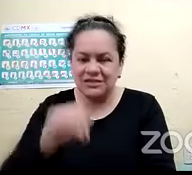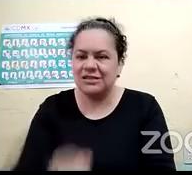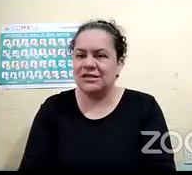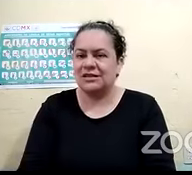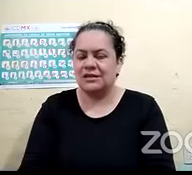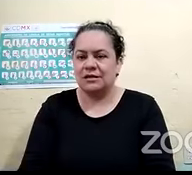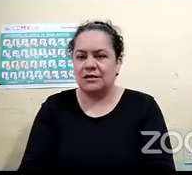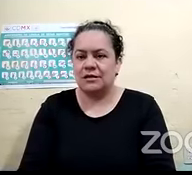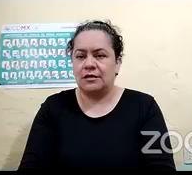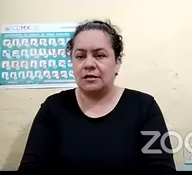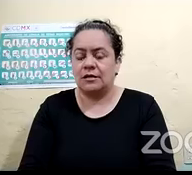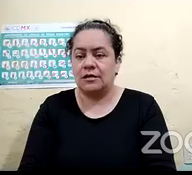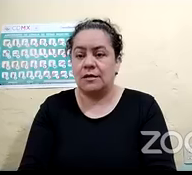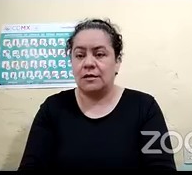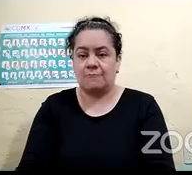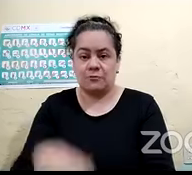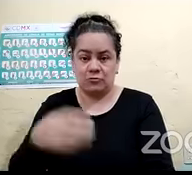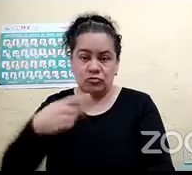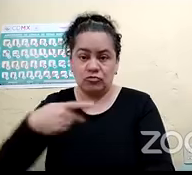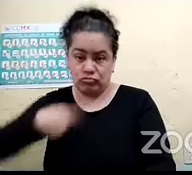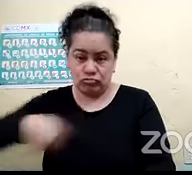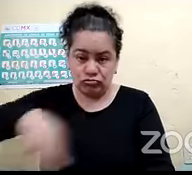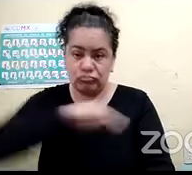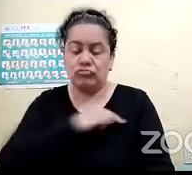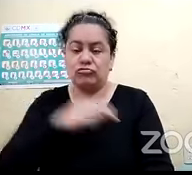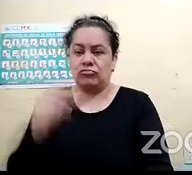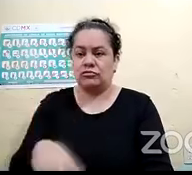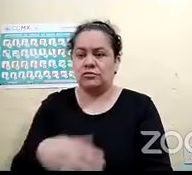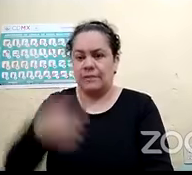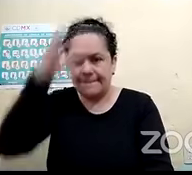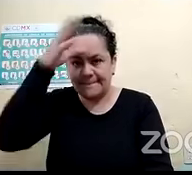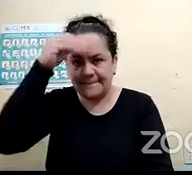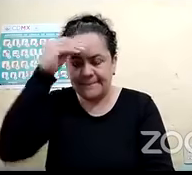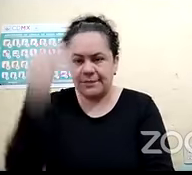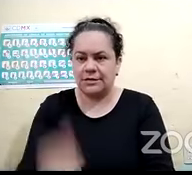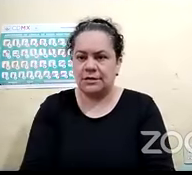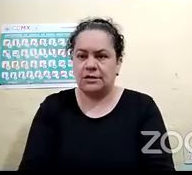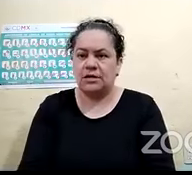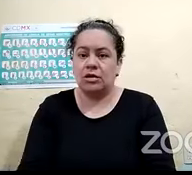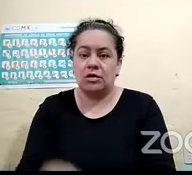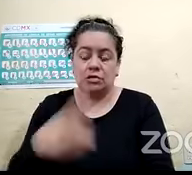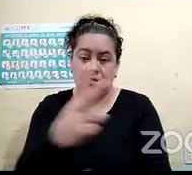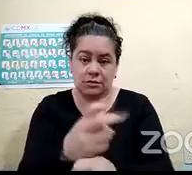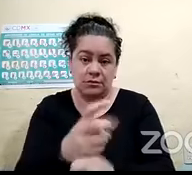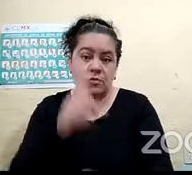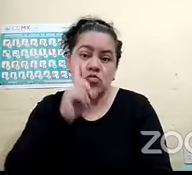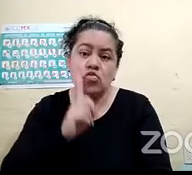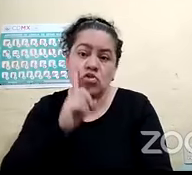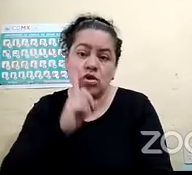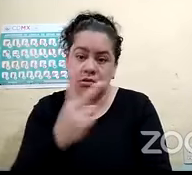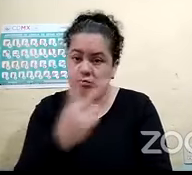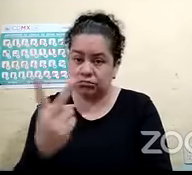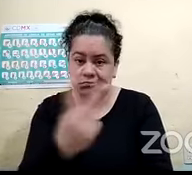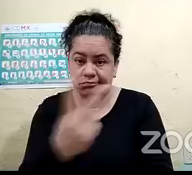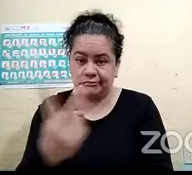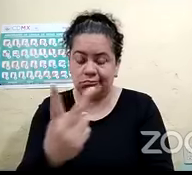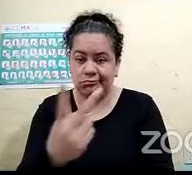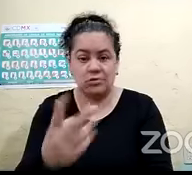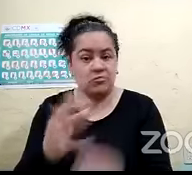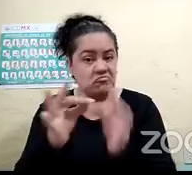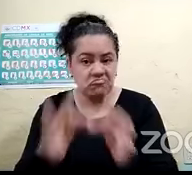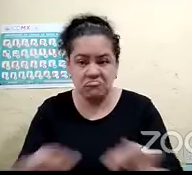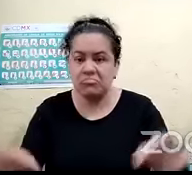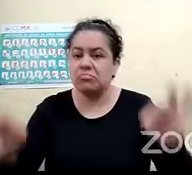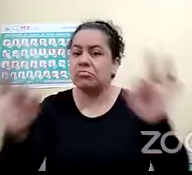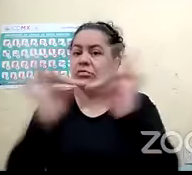Vamos a aprender muchísimo. Y, pues, bueno, no les quiero quitar mucho tiempo a nuestras invitadas porque la plática se va a poner muy, muy buena. No se la puedan perder, de